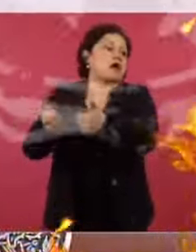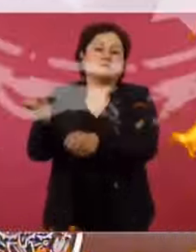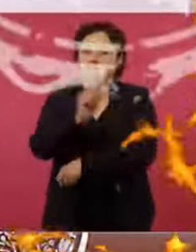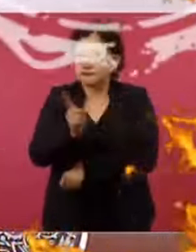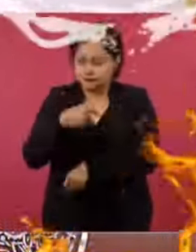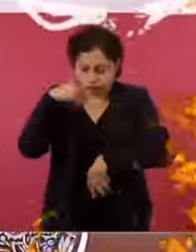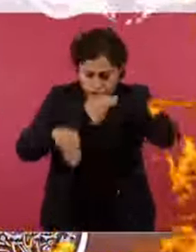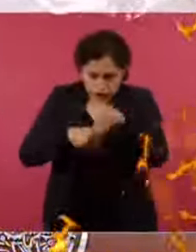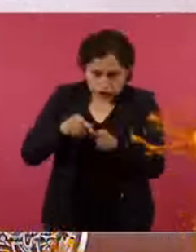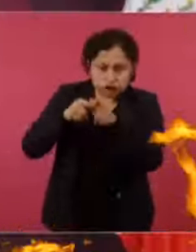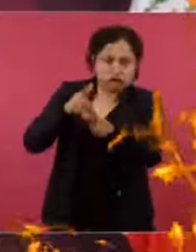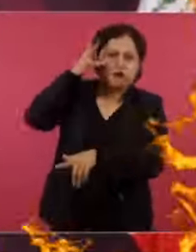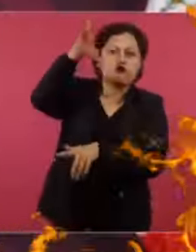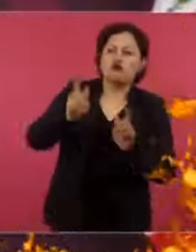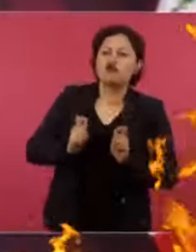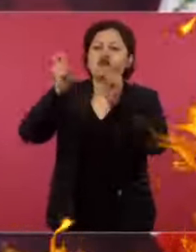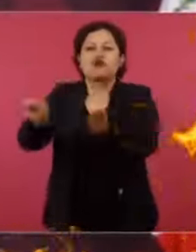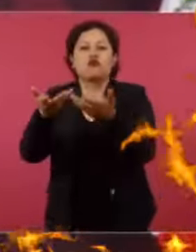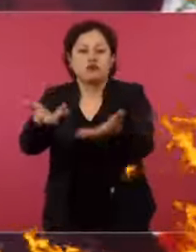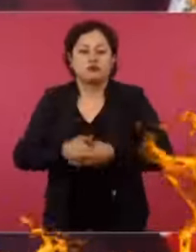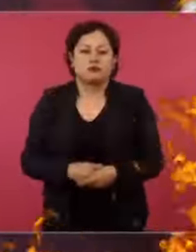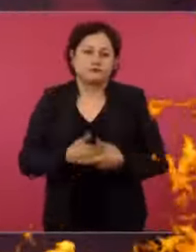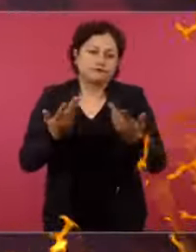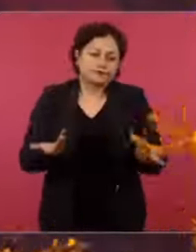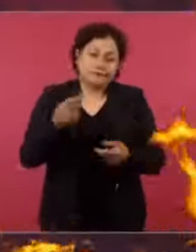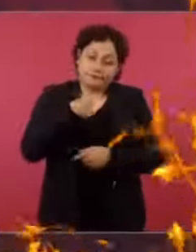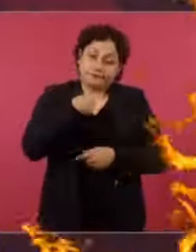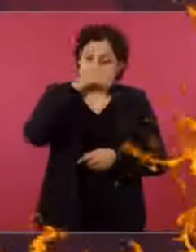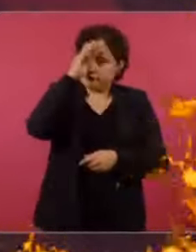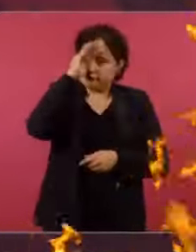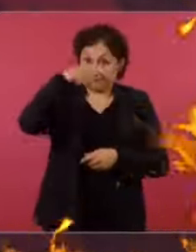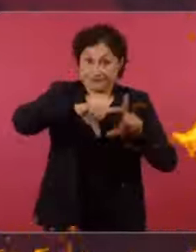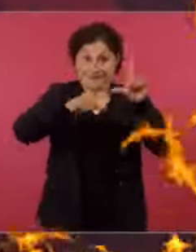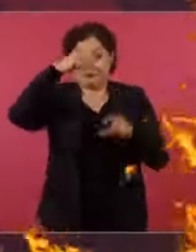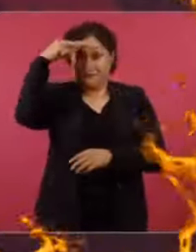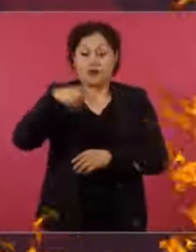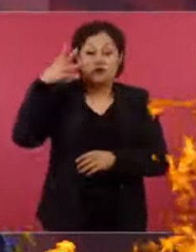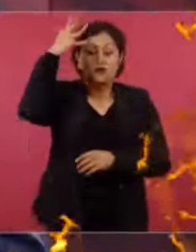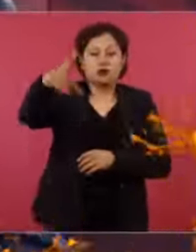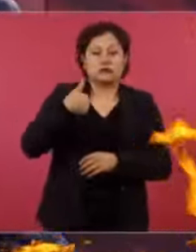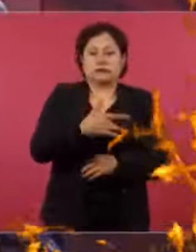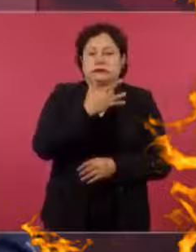Y yo termino diciéndoles que veo un futuro para México, bueno,